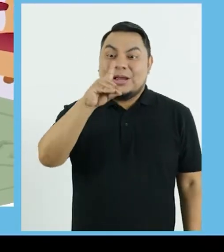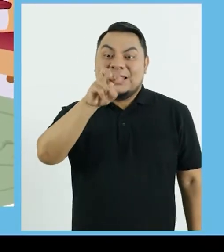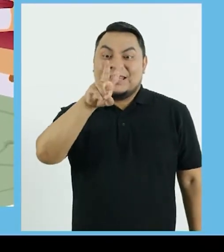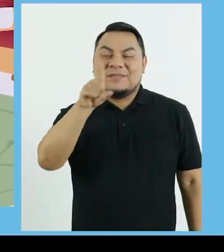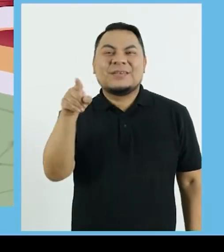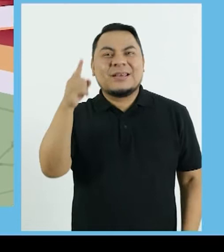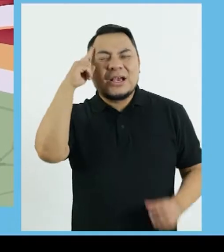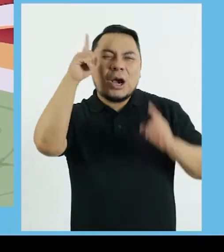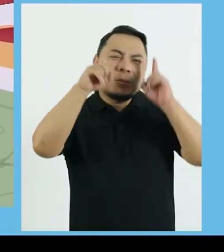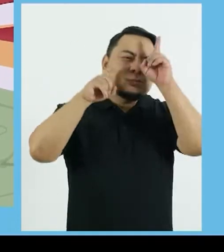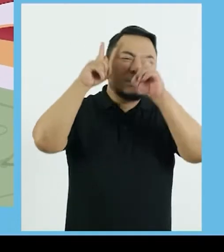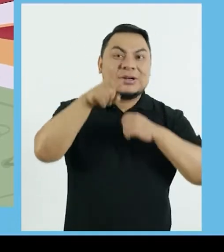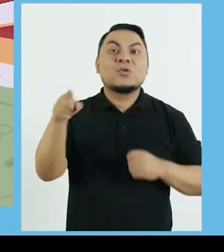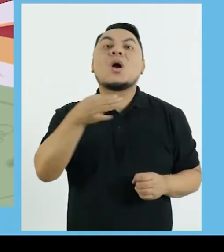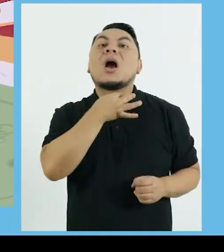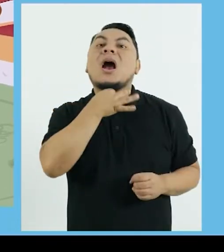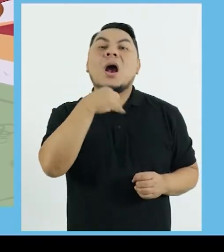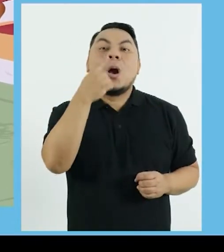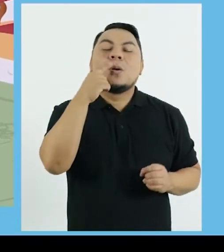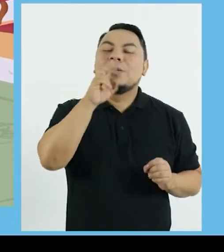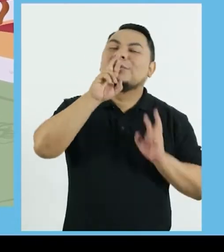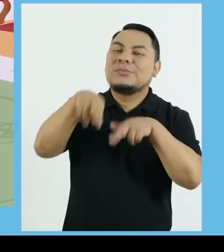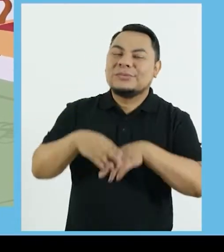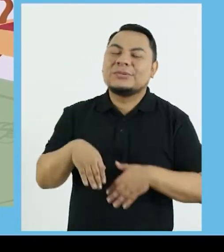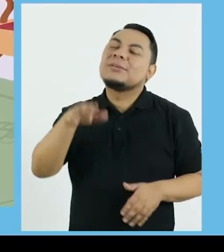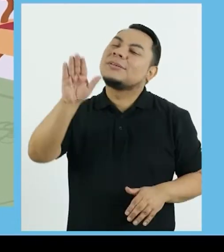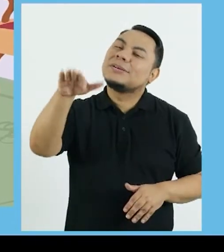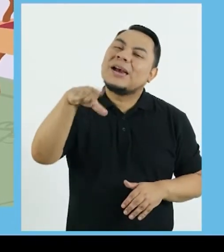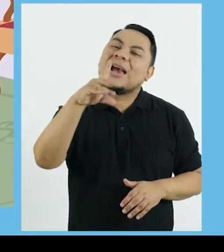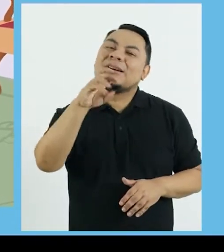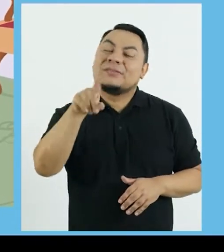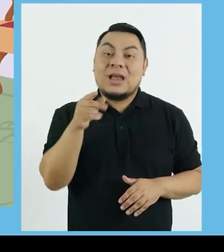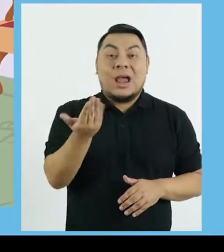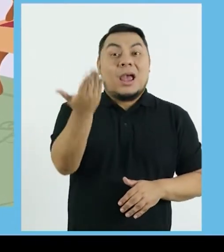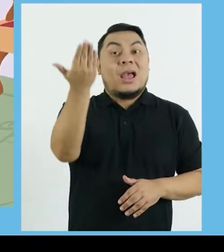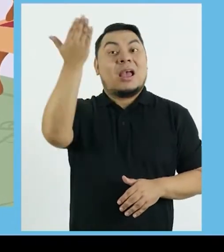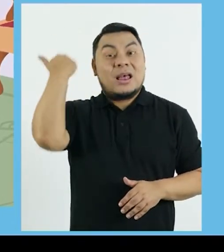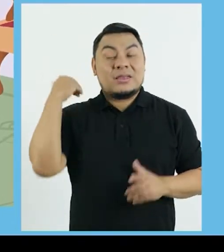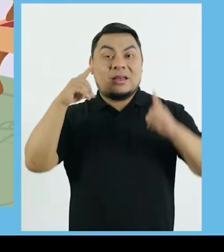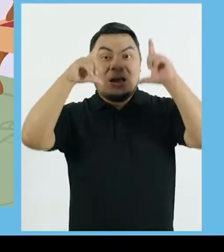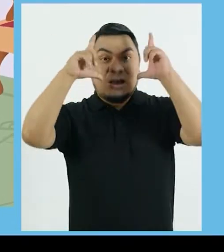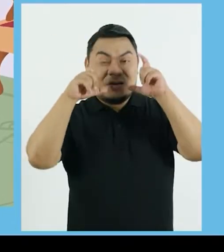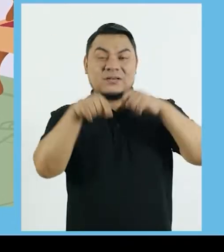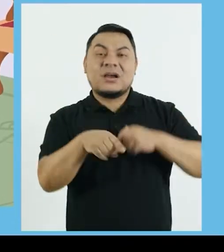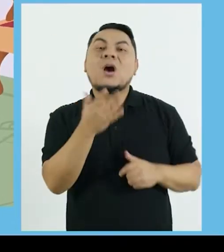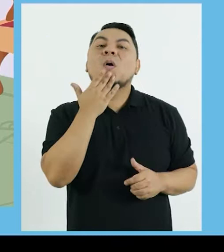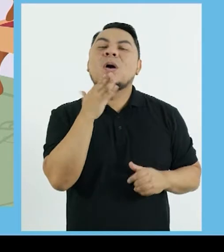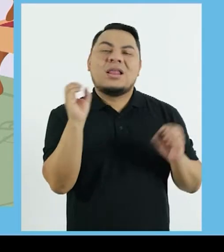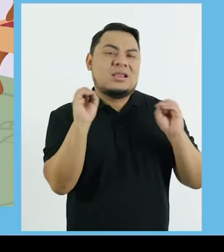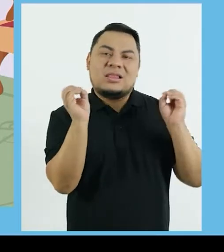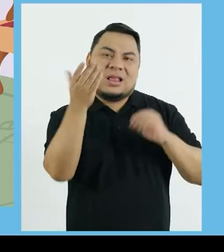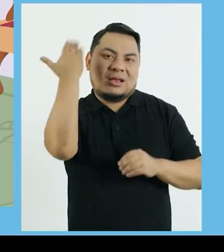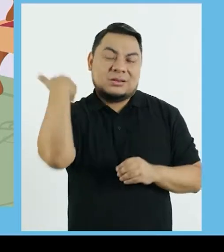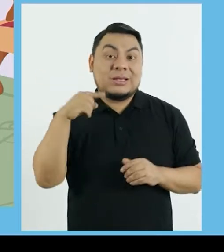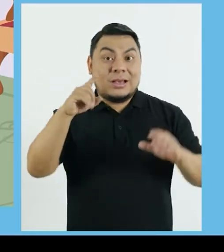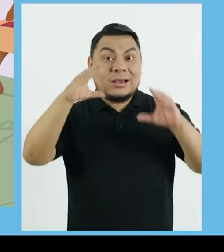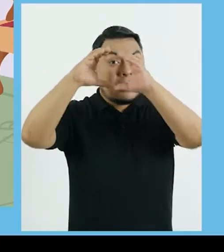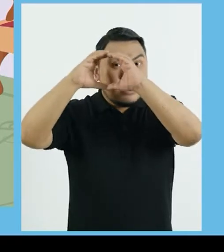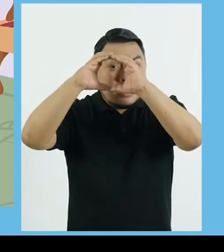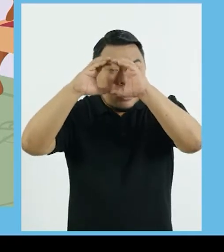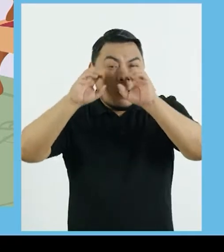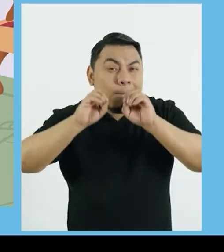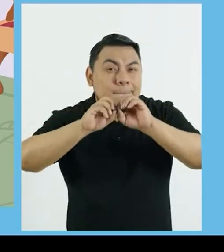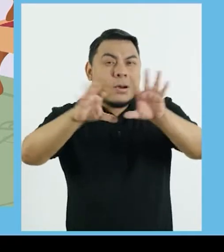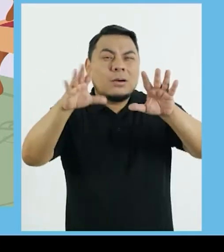Tantas preguntas David estaba intrigado Su abuela le respondió David, antes las